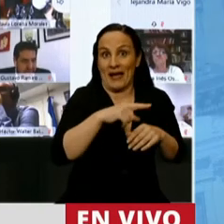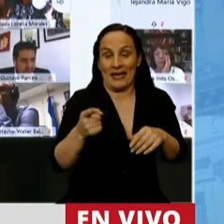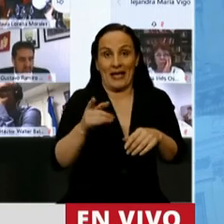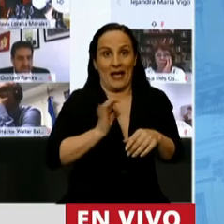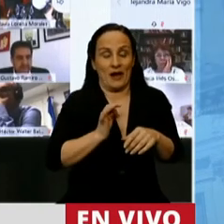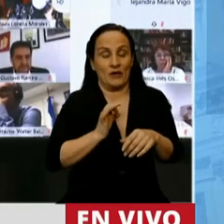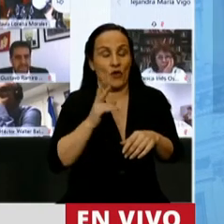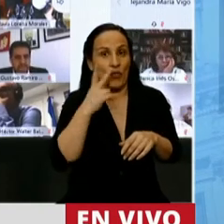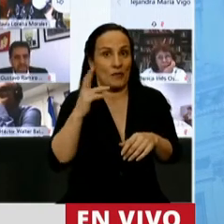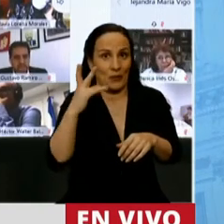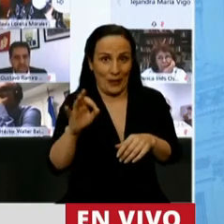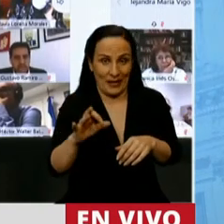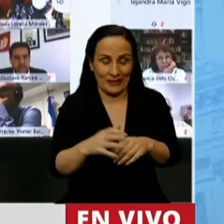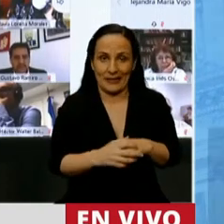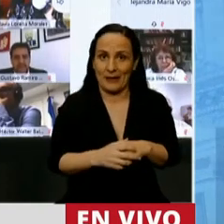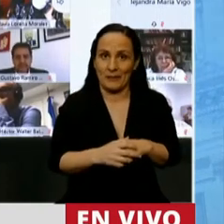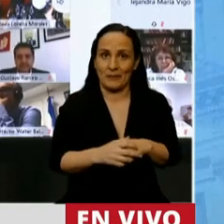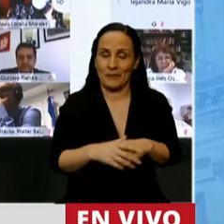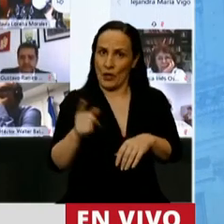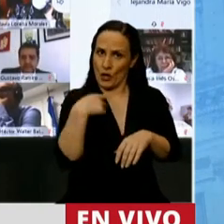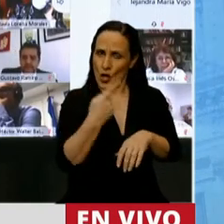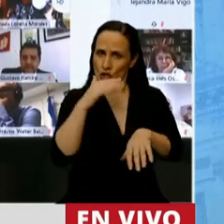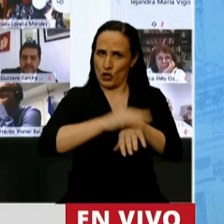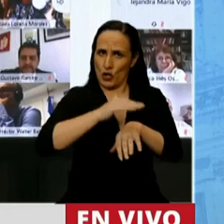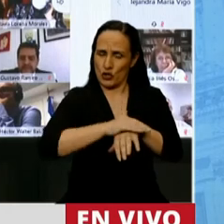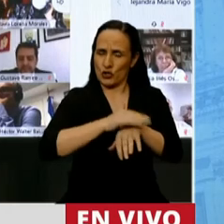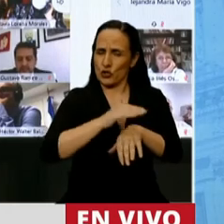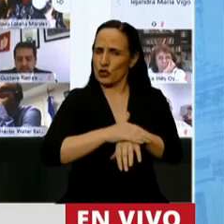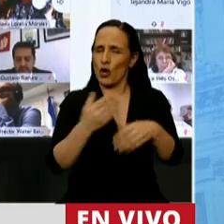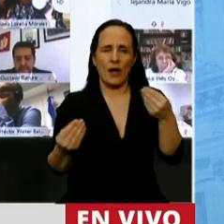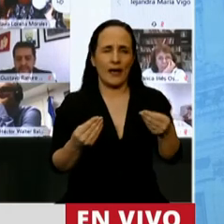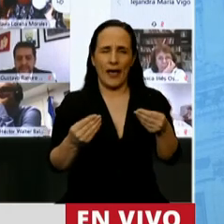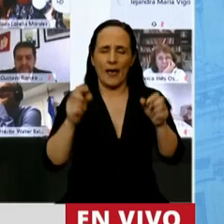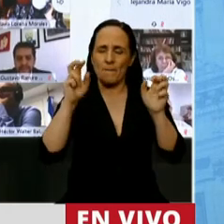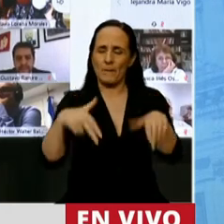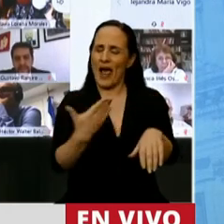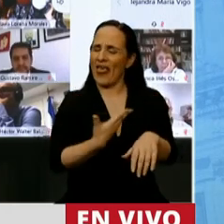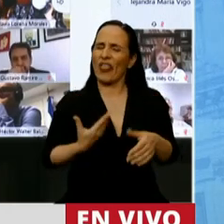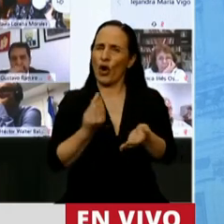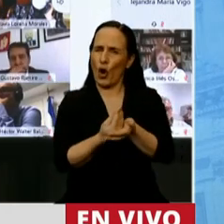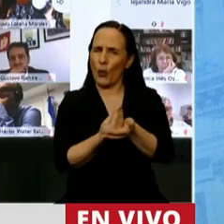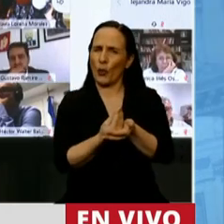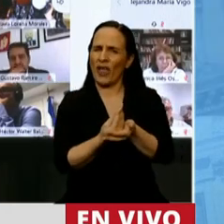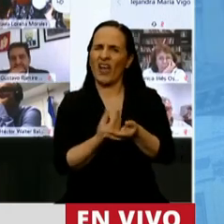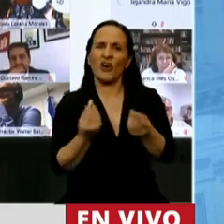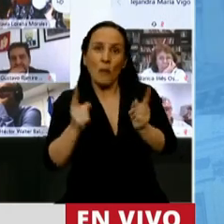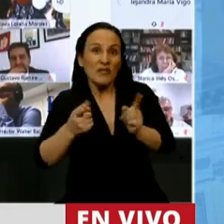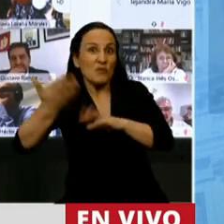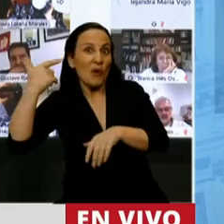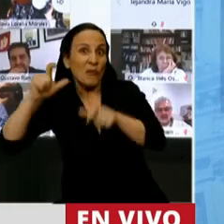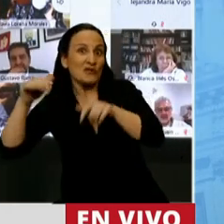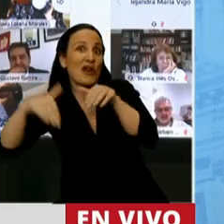Señor Presidente, nuestra responsabilidad es llevar adelante el plan de gobierno que votaron los argentinos.